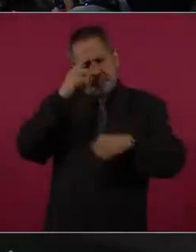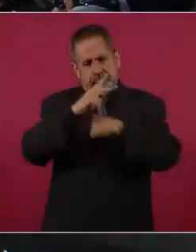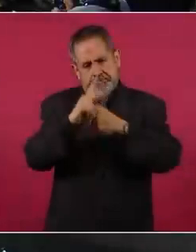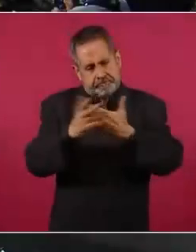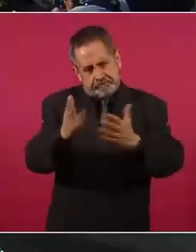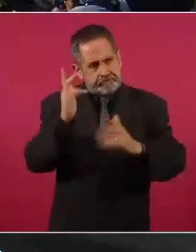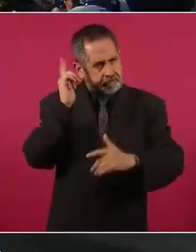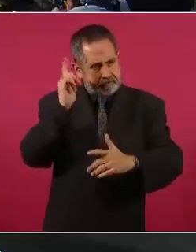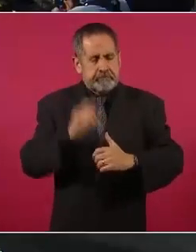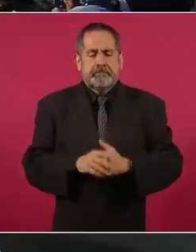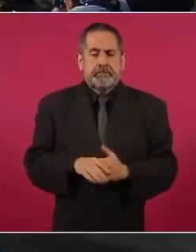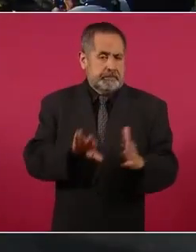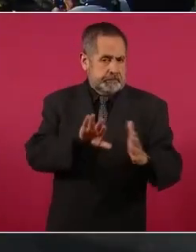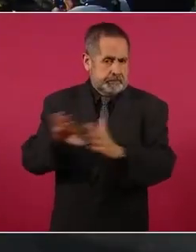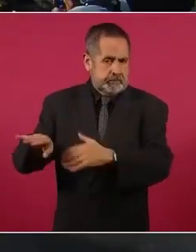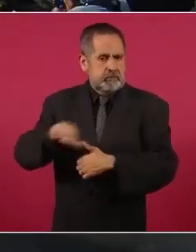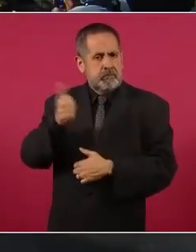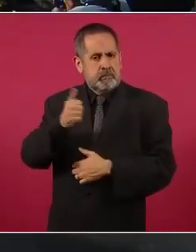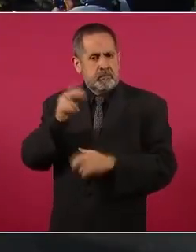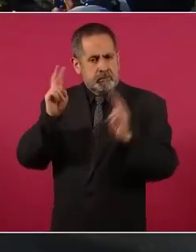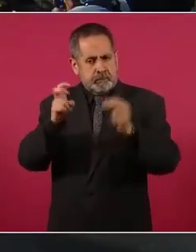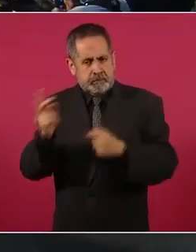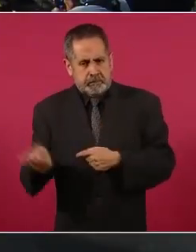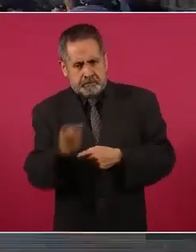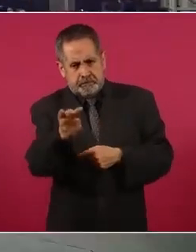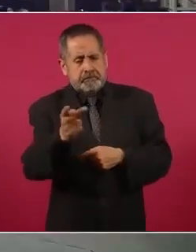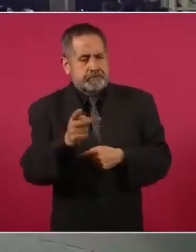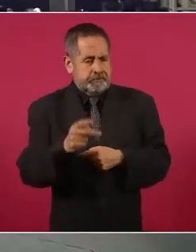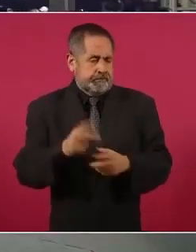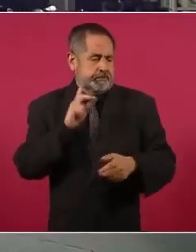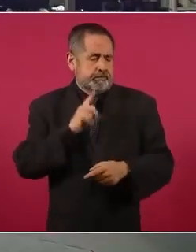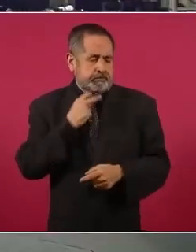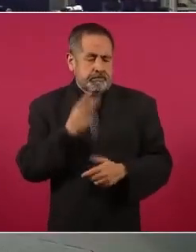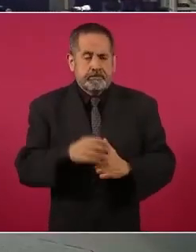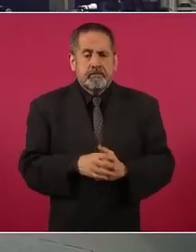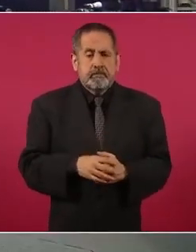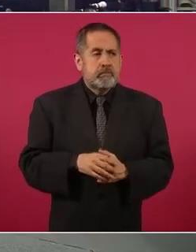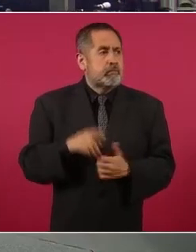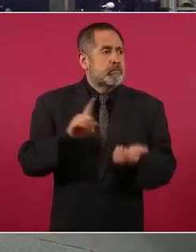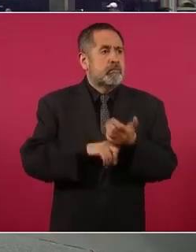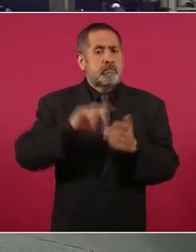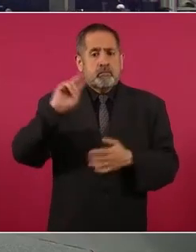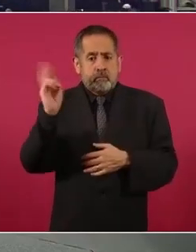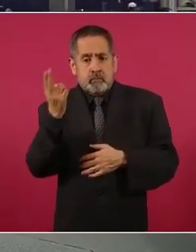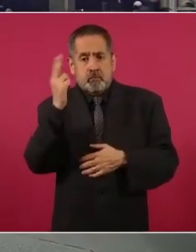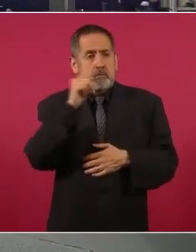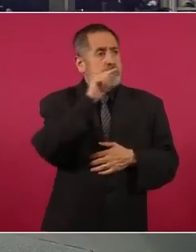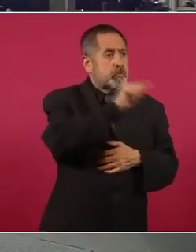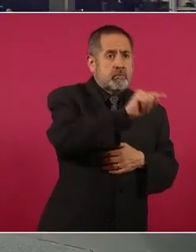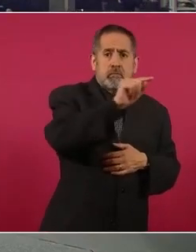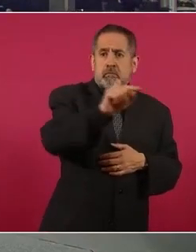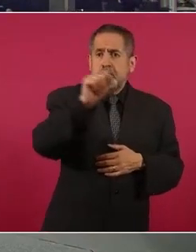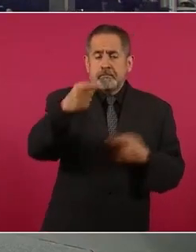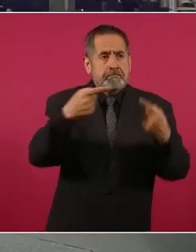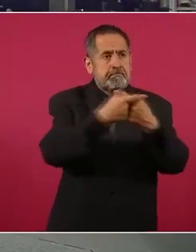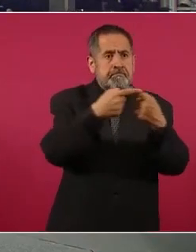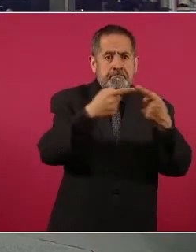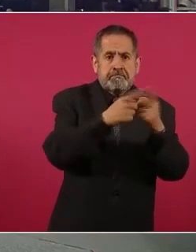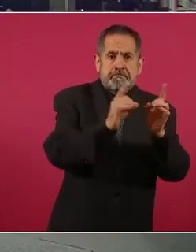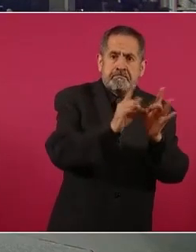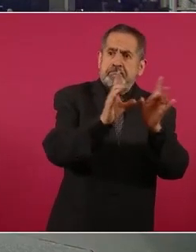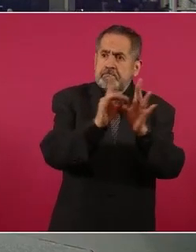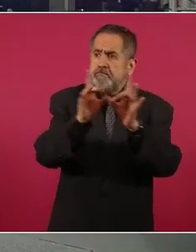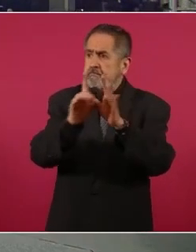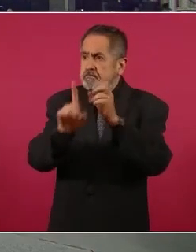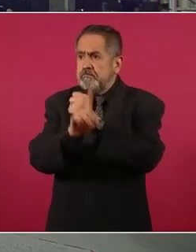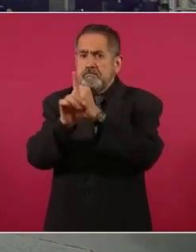Presidente, preguntarle, ¿ha habido ya una conflictividad en varias universidades, en varias instituciones de educación superior?